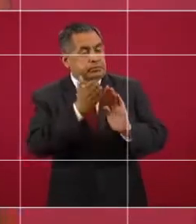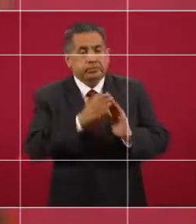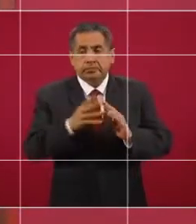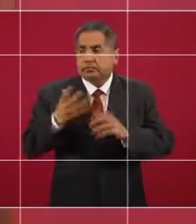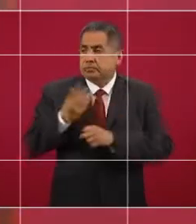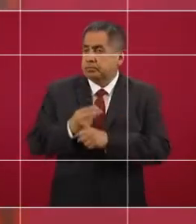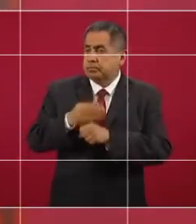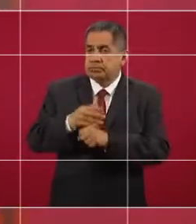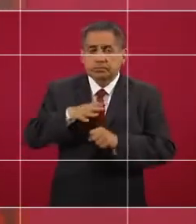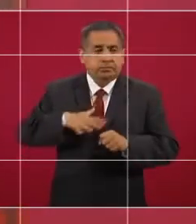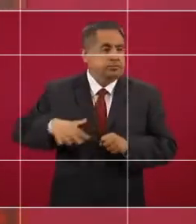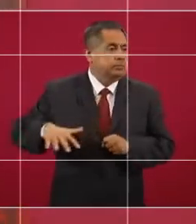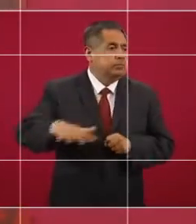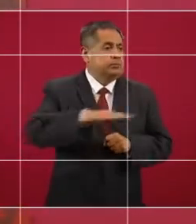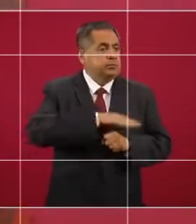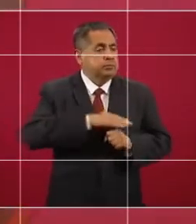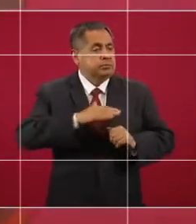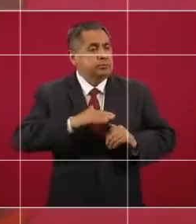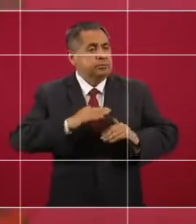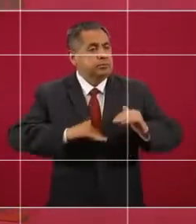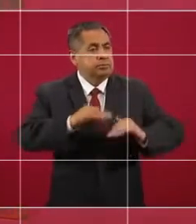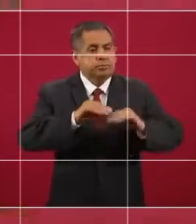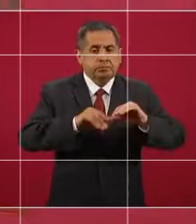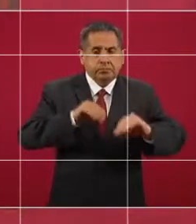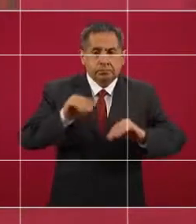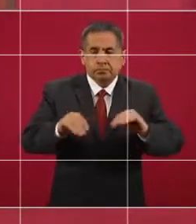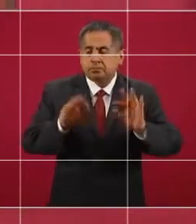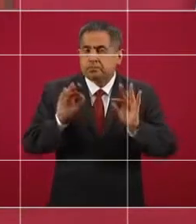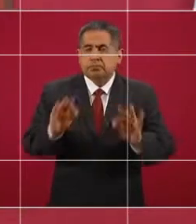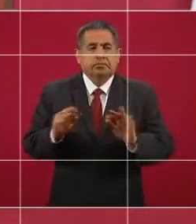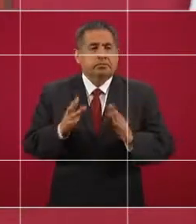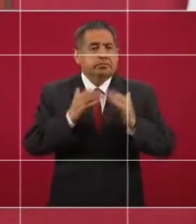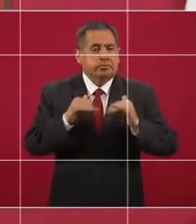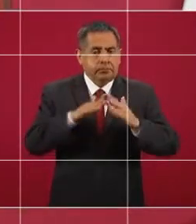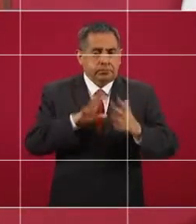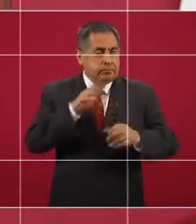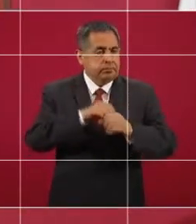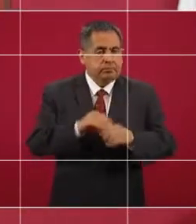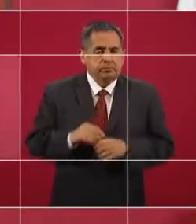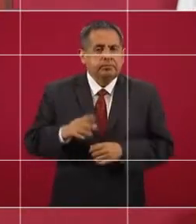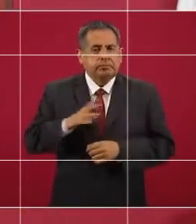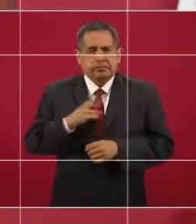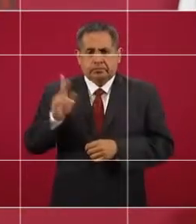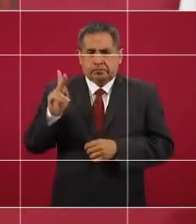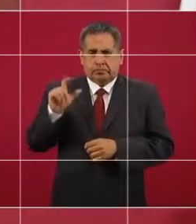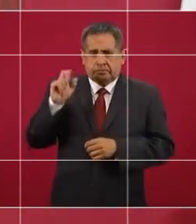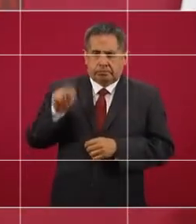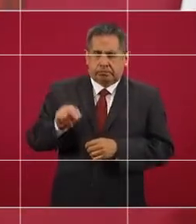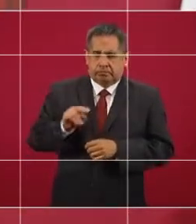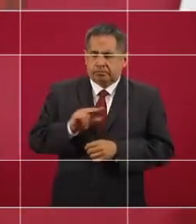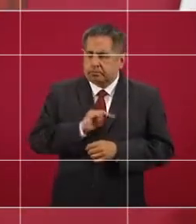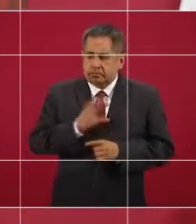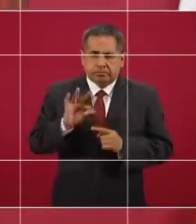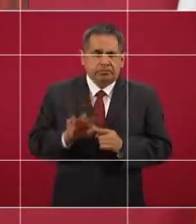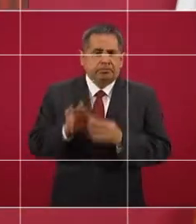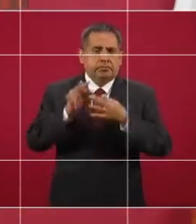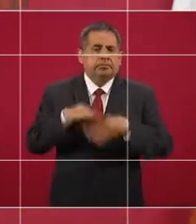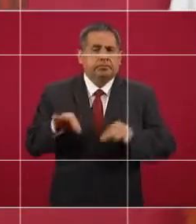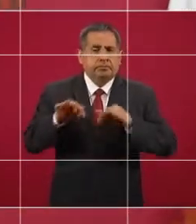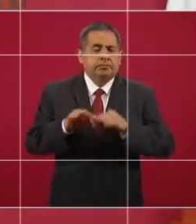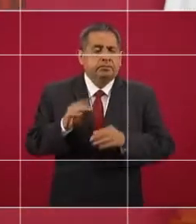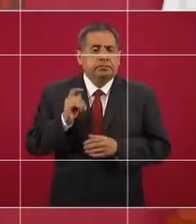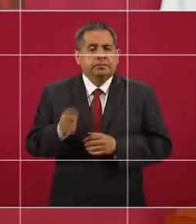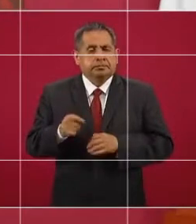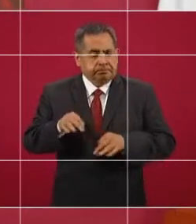mejoramiento urbano, vivienda, un plan especial para eso. Entonces, estamos